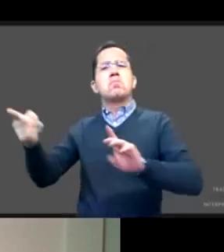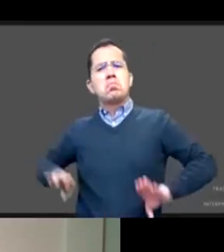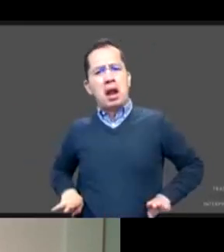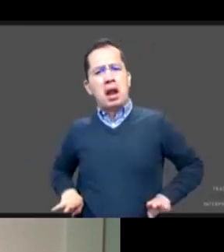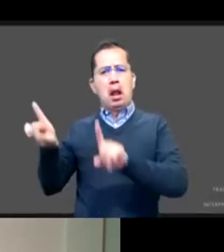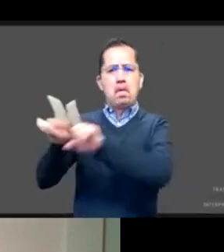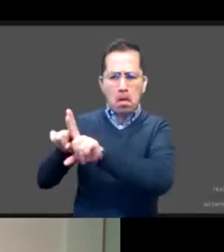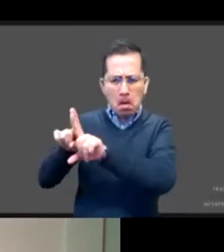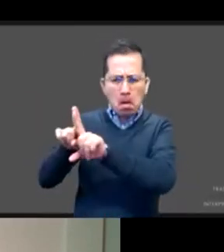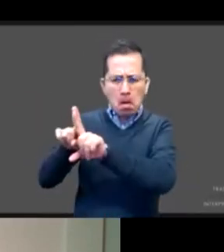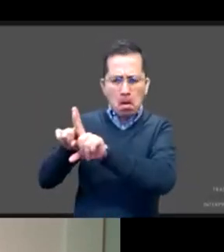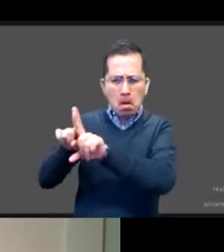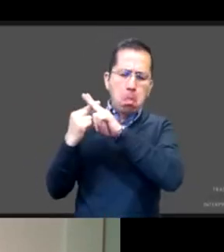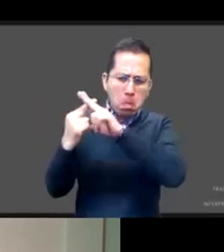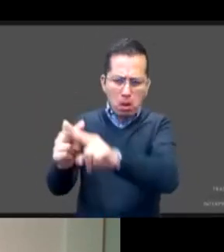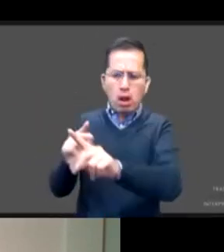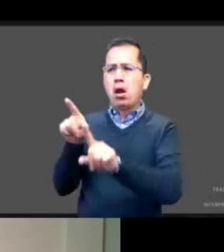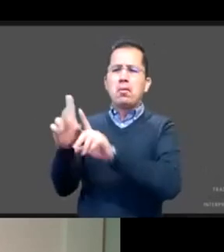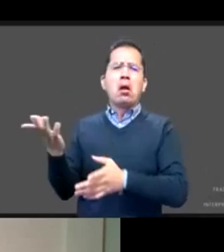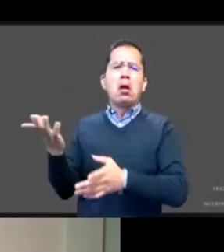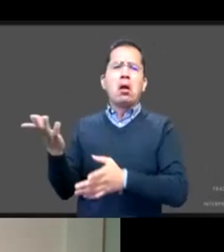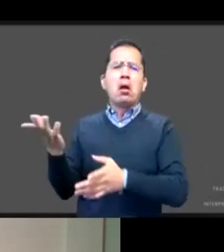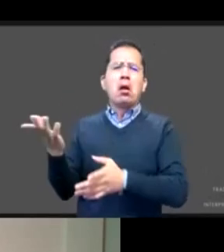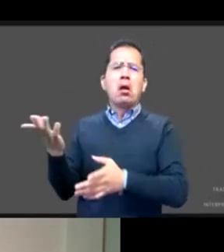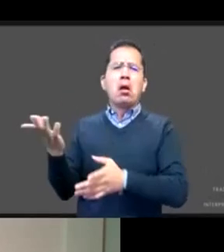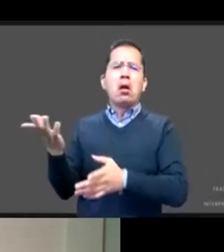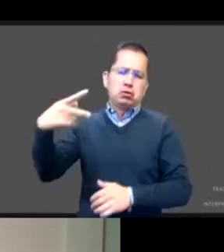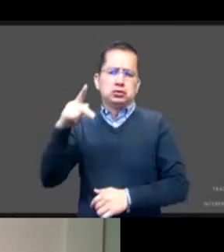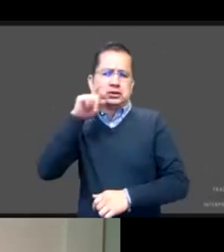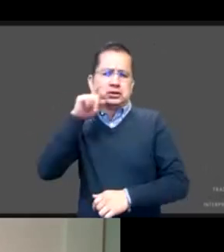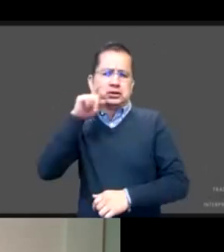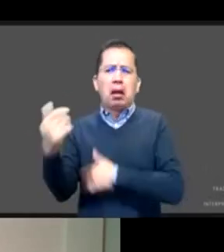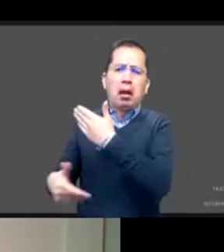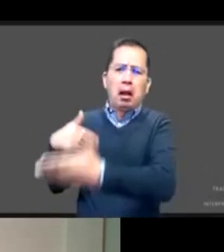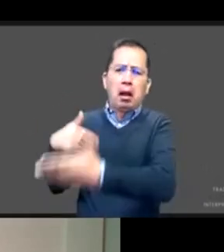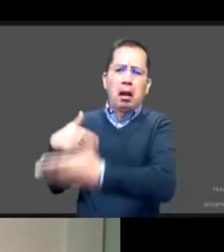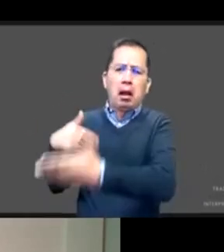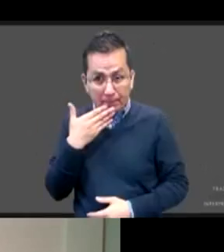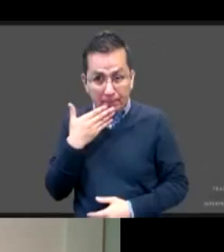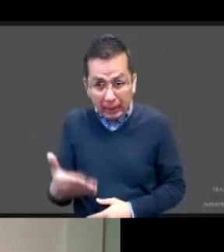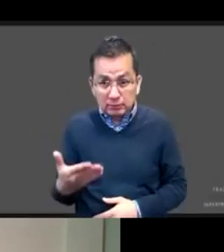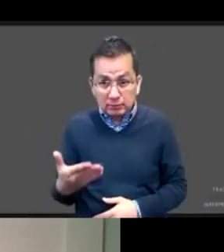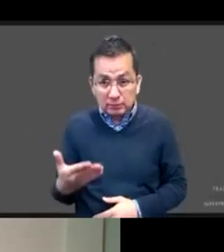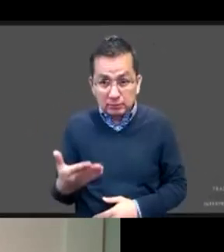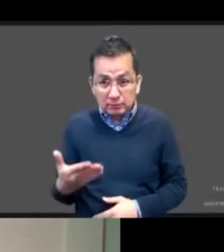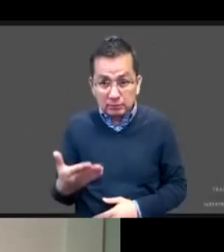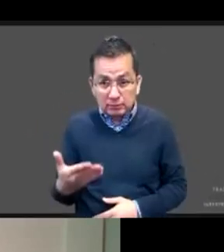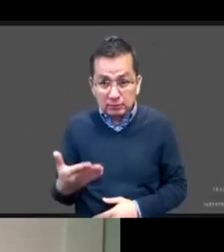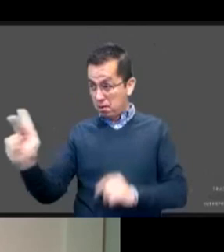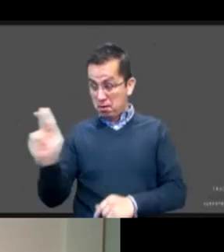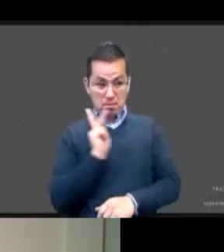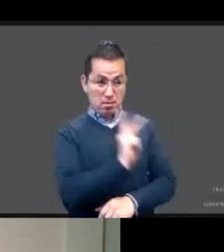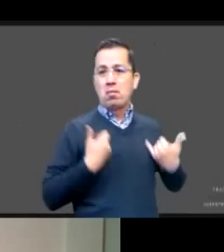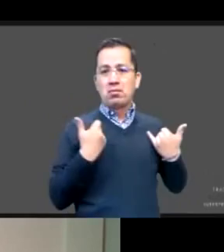más o menos regulada con su propia pareja. Estamos hablando de adolescentes cuya actividad sexual es esporádica, es en condiciones